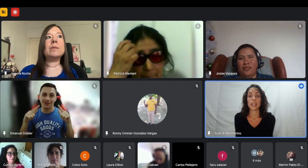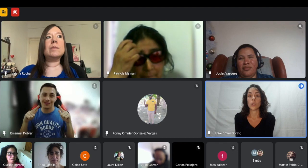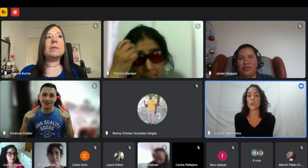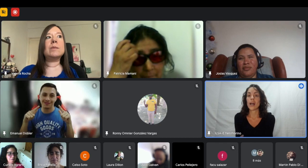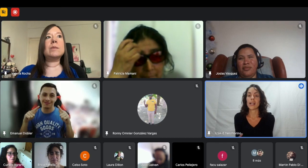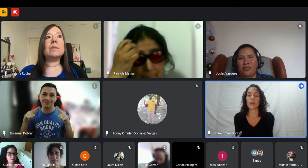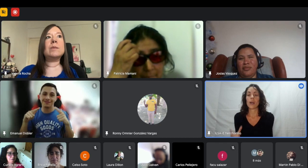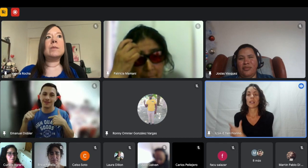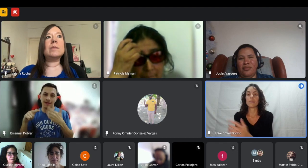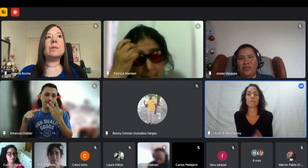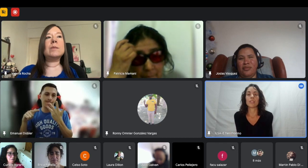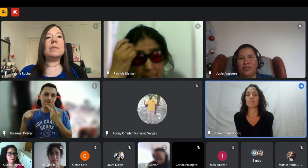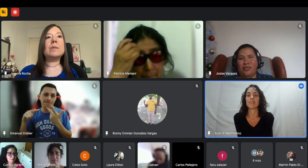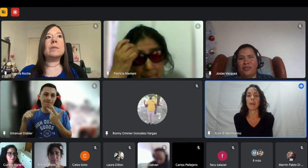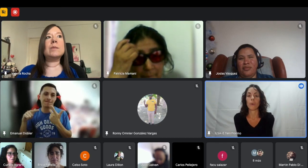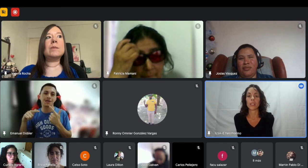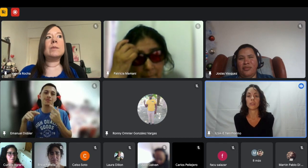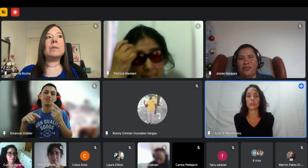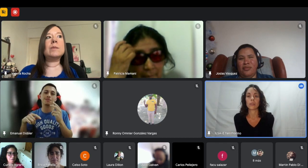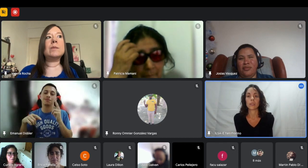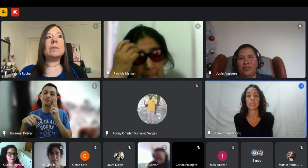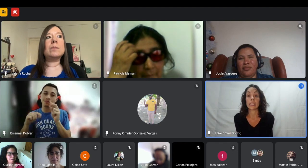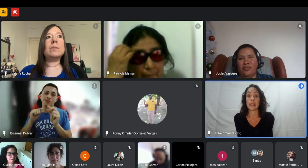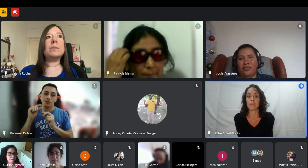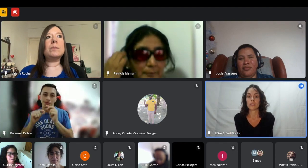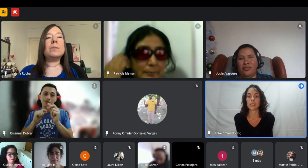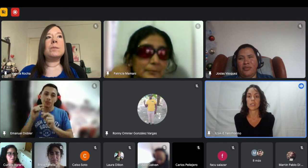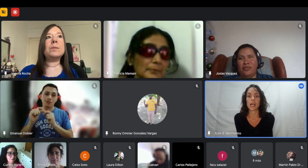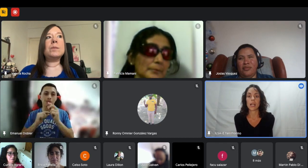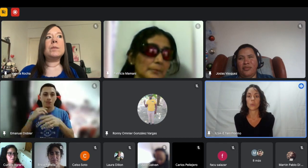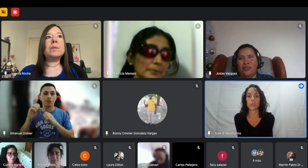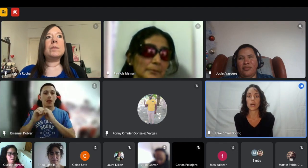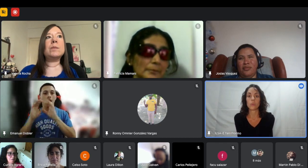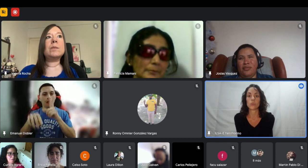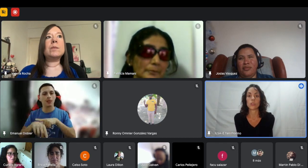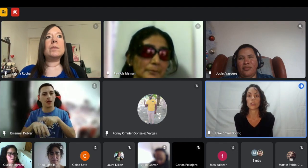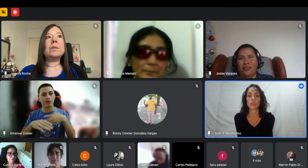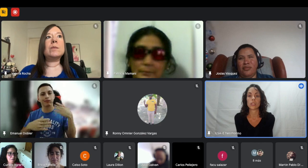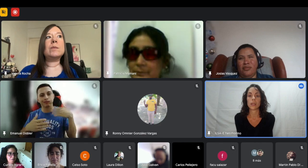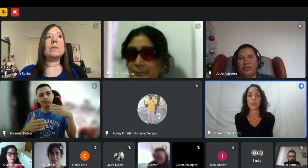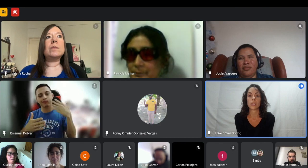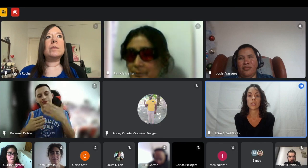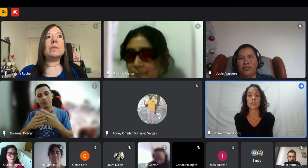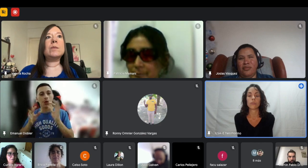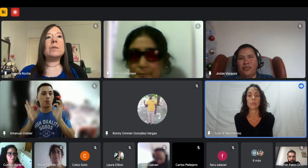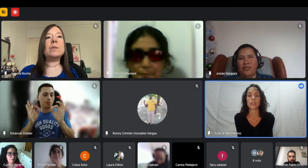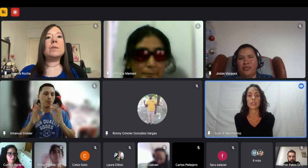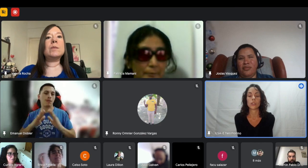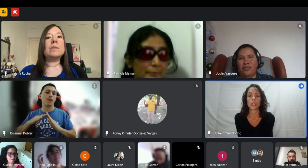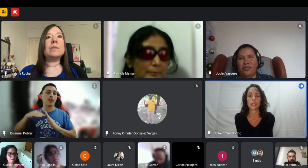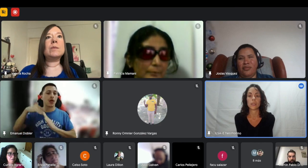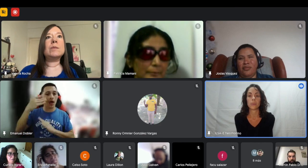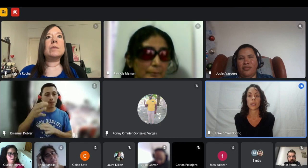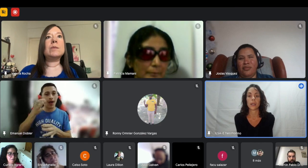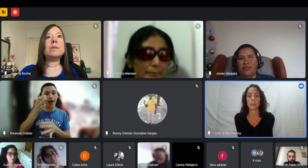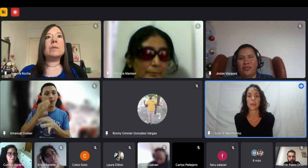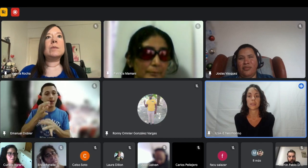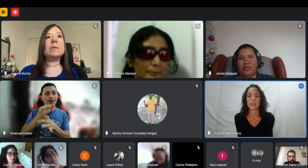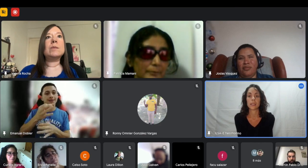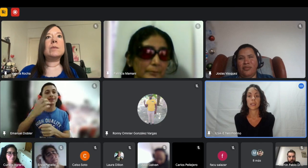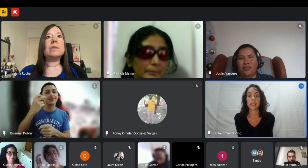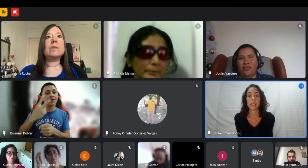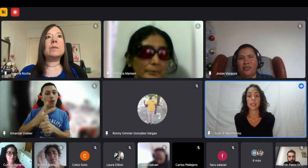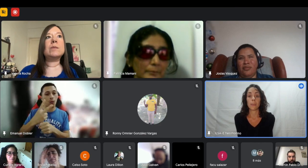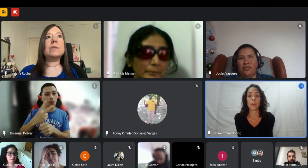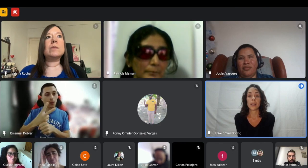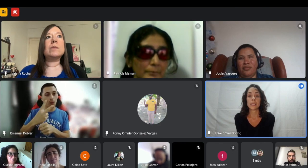de lúa el lenguaje fue de a poquito y le empezó a interesar le gustaba mucho entonces de a poquito fue aprendiendo y con el tiempo cada vez